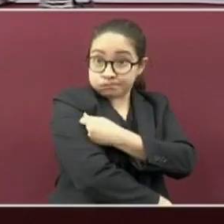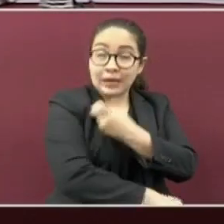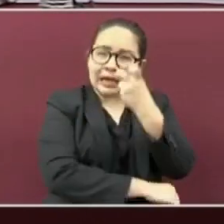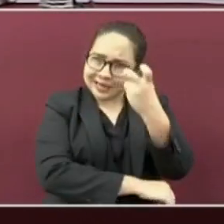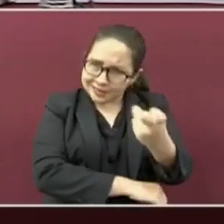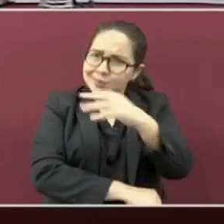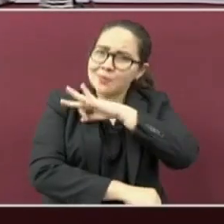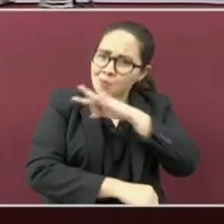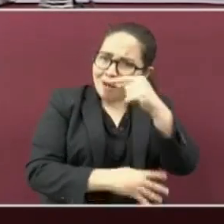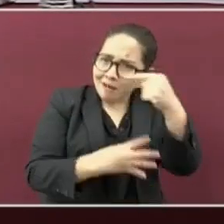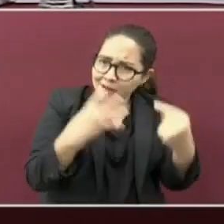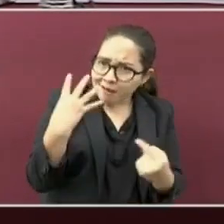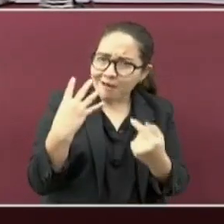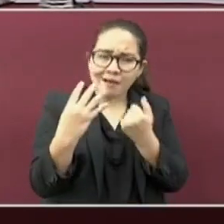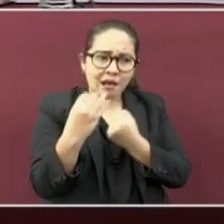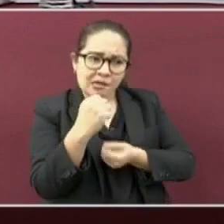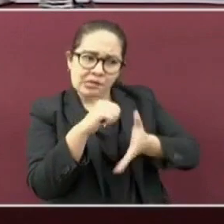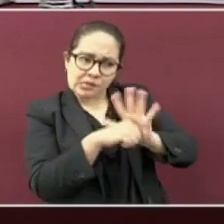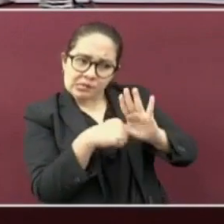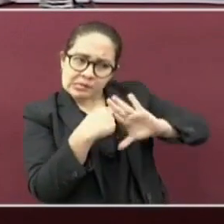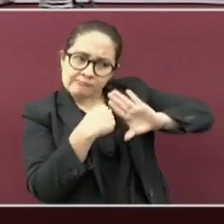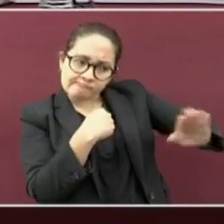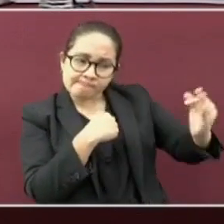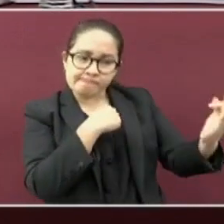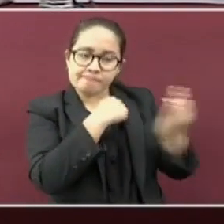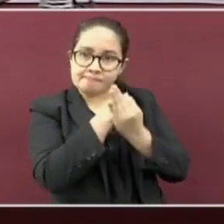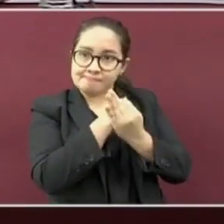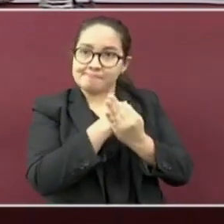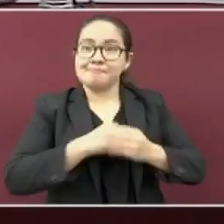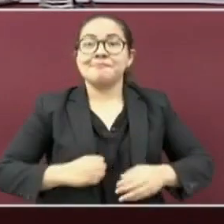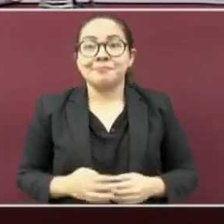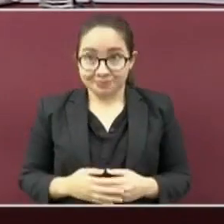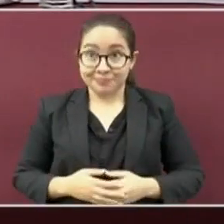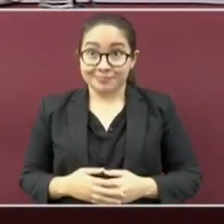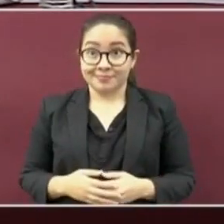pueden llegar variantes de coronavirus, pero aquí en Veracruz no pasan.